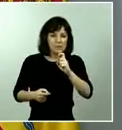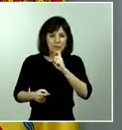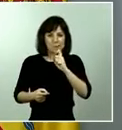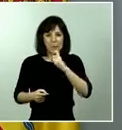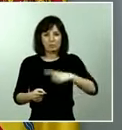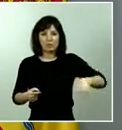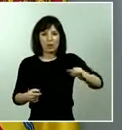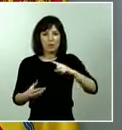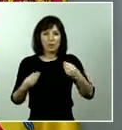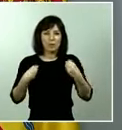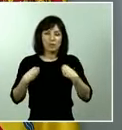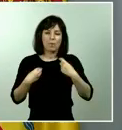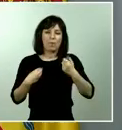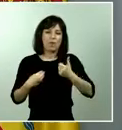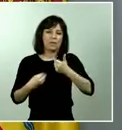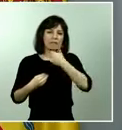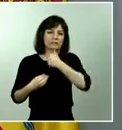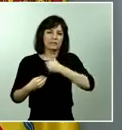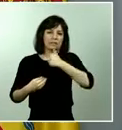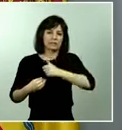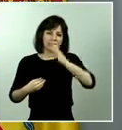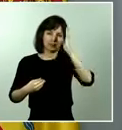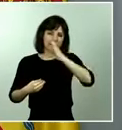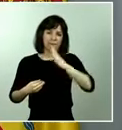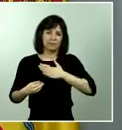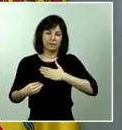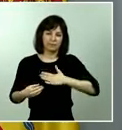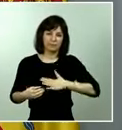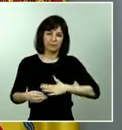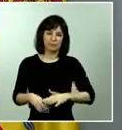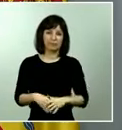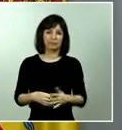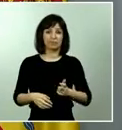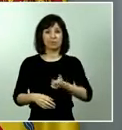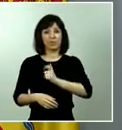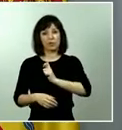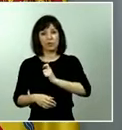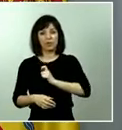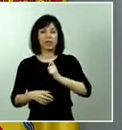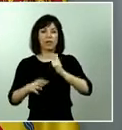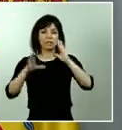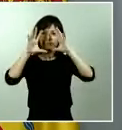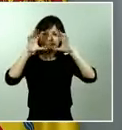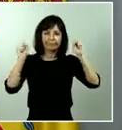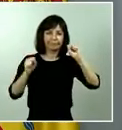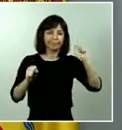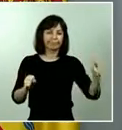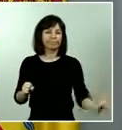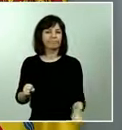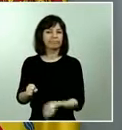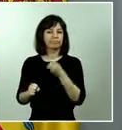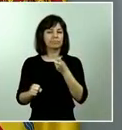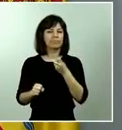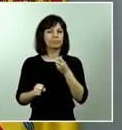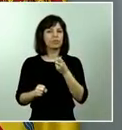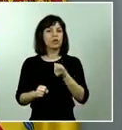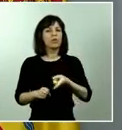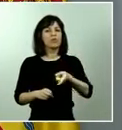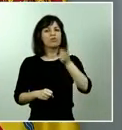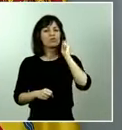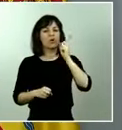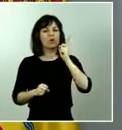pasando. En ese sentido, la policía, las fuerzas y cuerpos no se han limitado exclusivamente a proteger